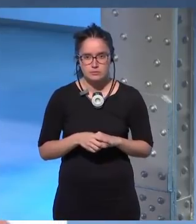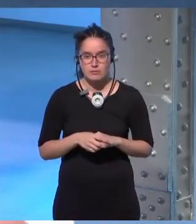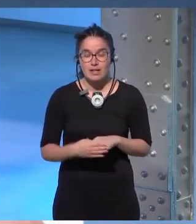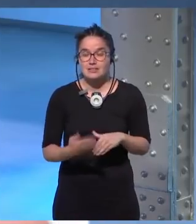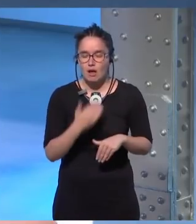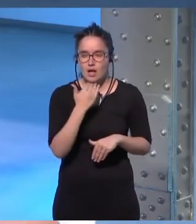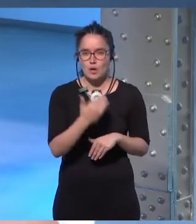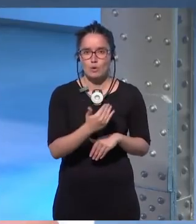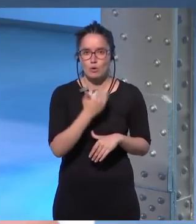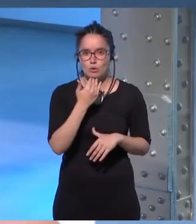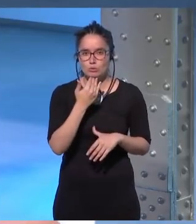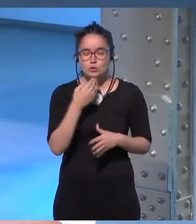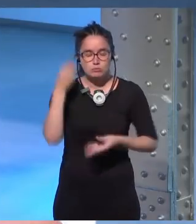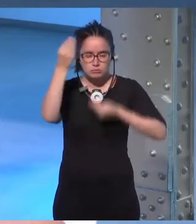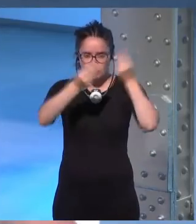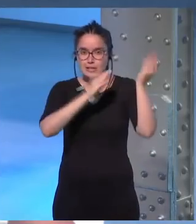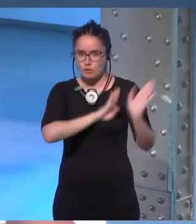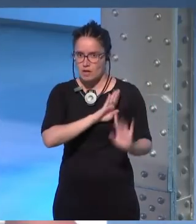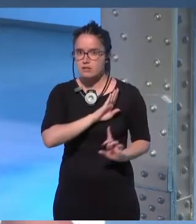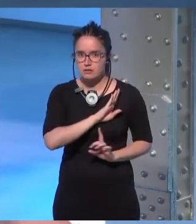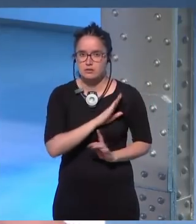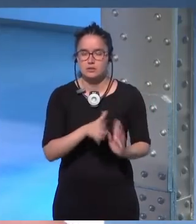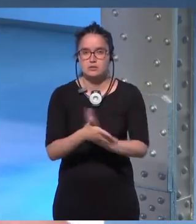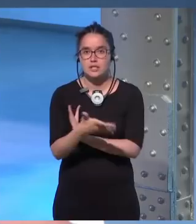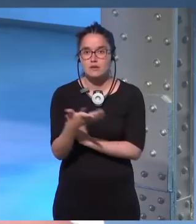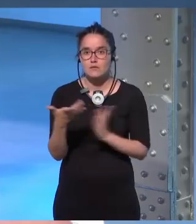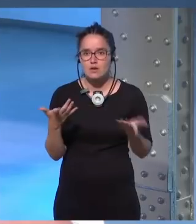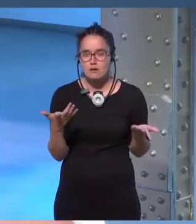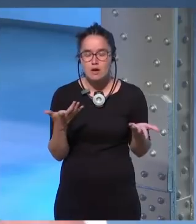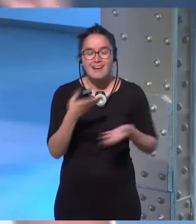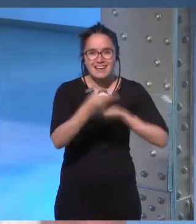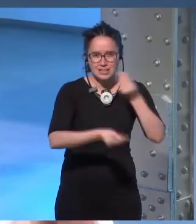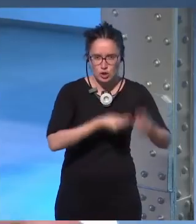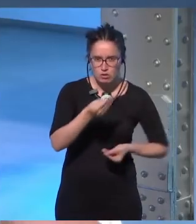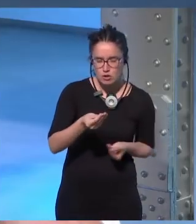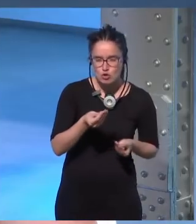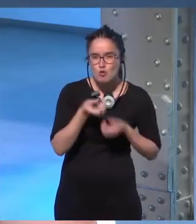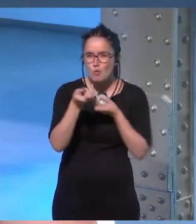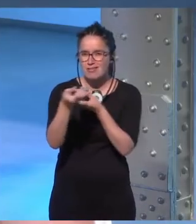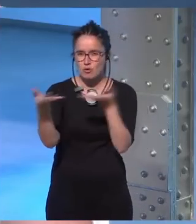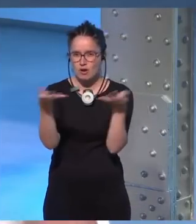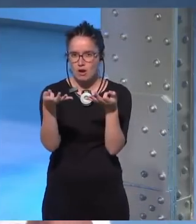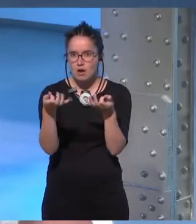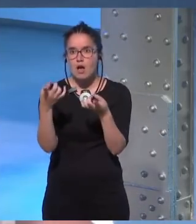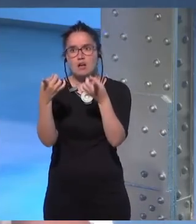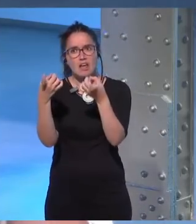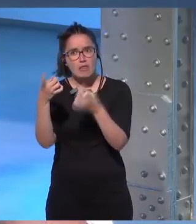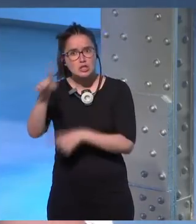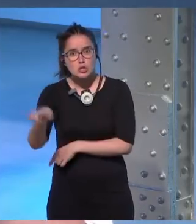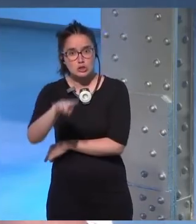es algo lo que reflexionó bastante es decir ¿en qué me estoy metiendo? ¿qué es lo que estoy contando? ¿es necesario?